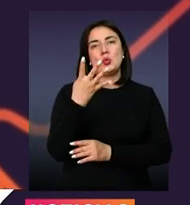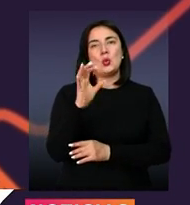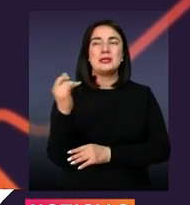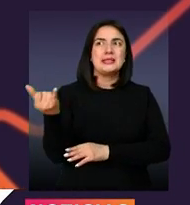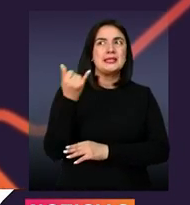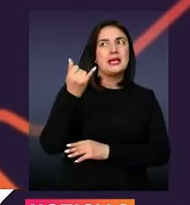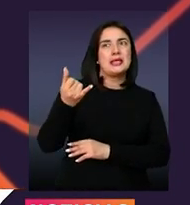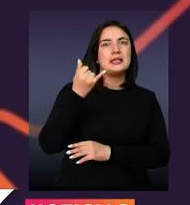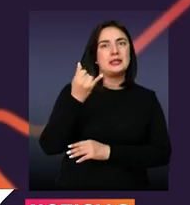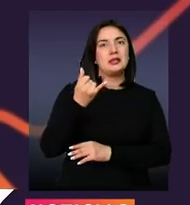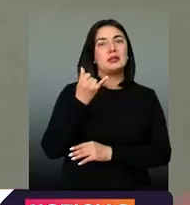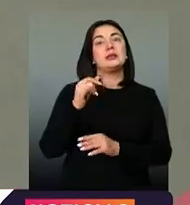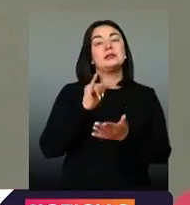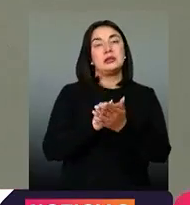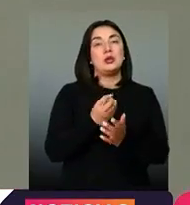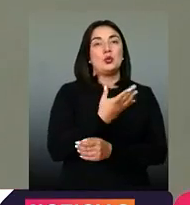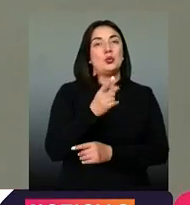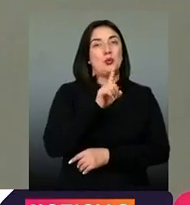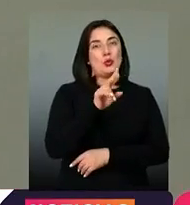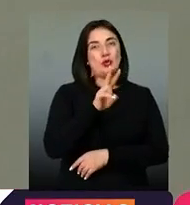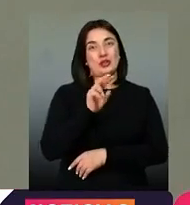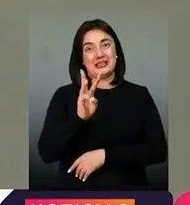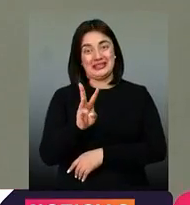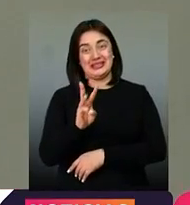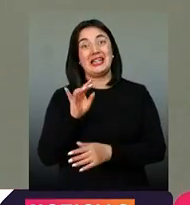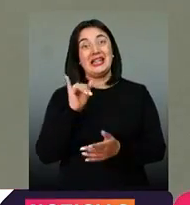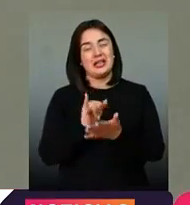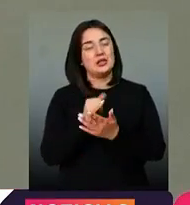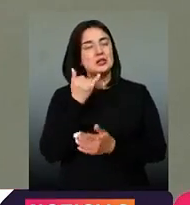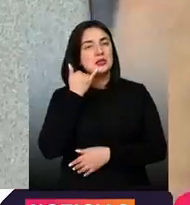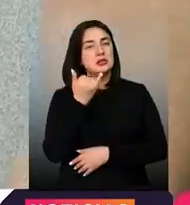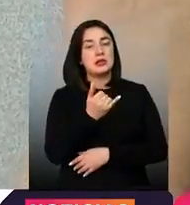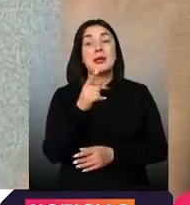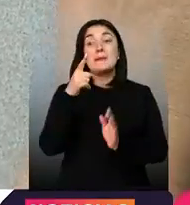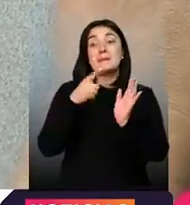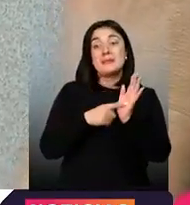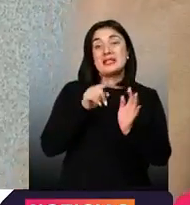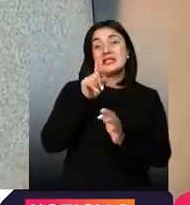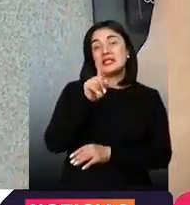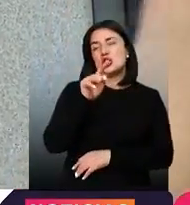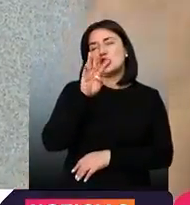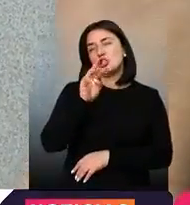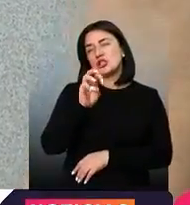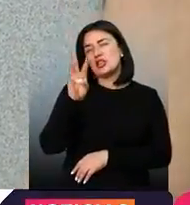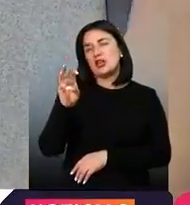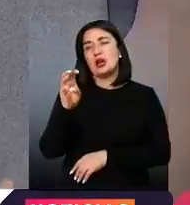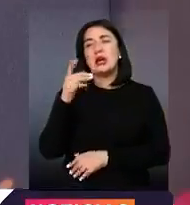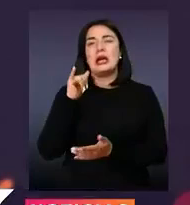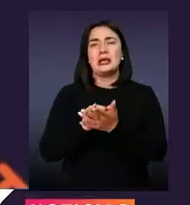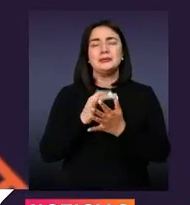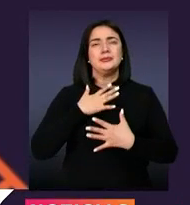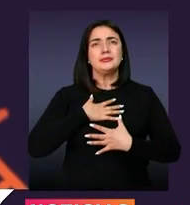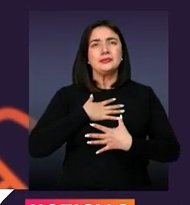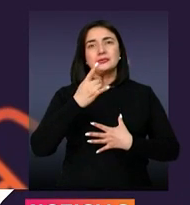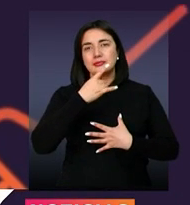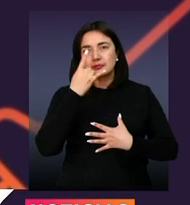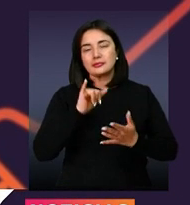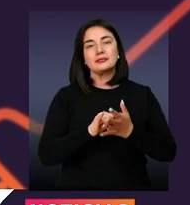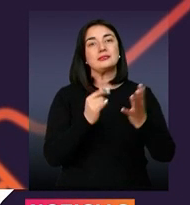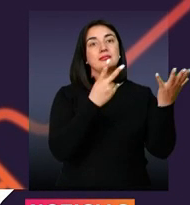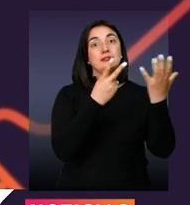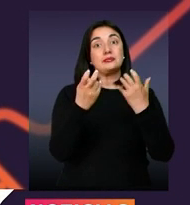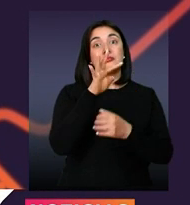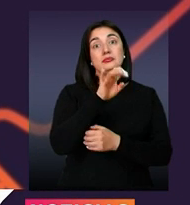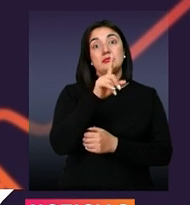al CRUE del 1-2-3. De esas llamadas, 1.188 corresponden a eventos respiratorios. A 796